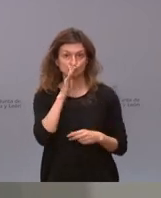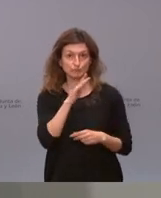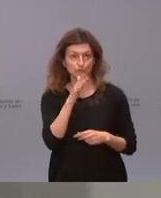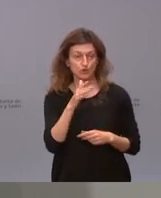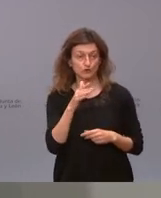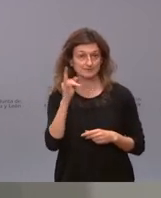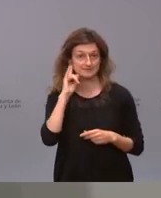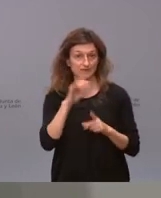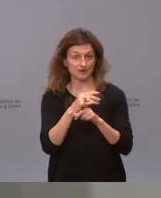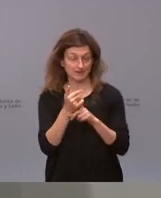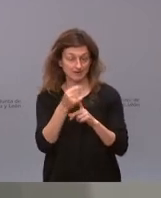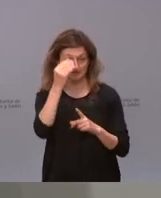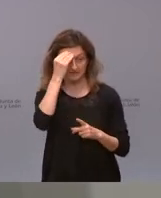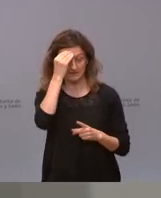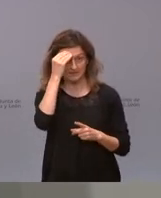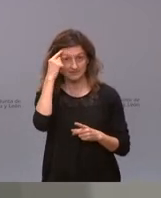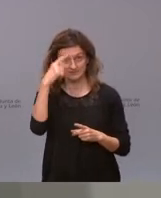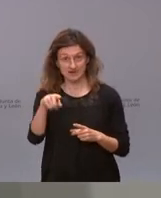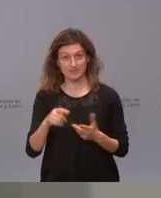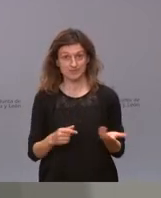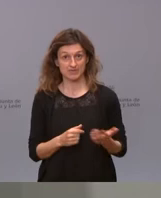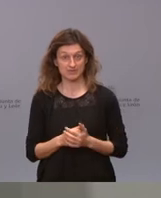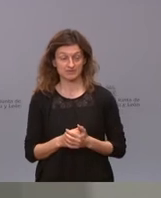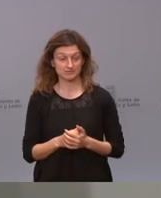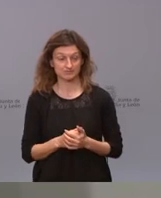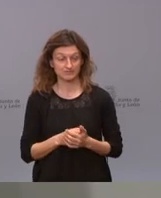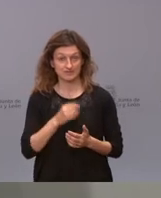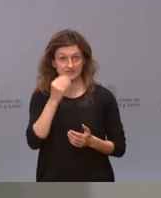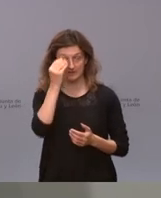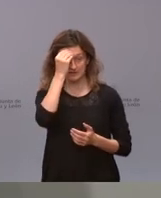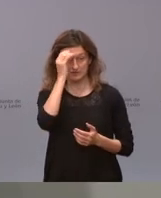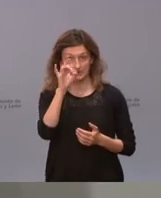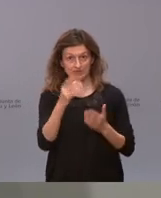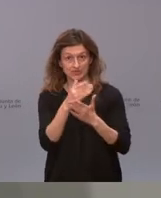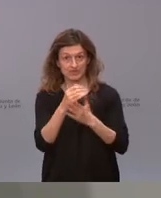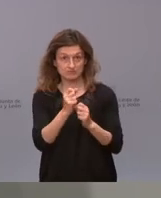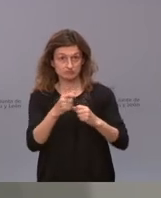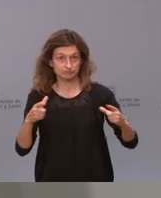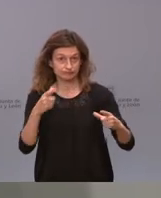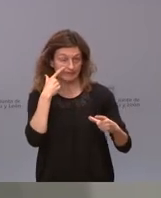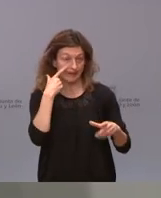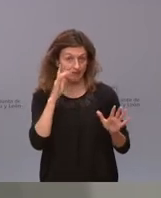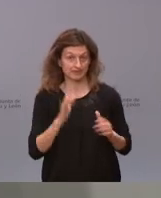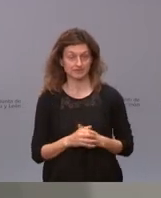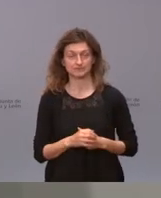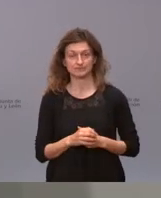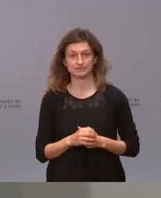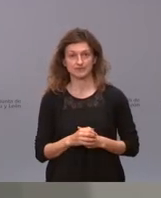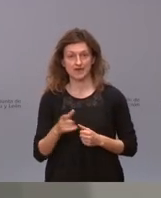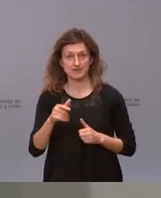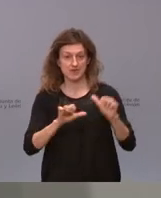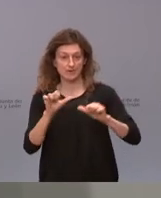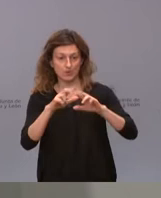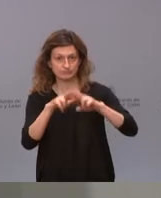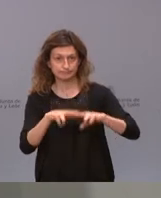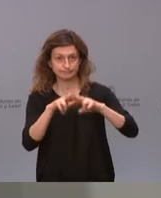supresión del estado de alarma empieza a verse, como les hemos dicho todas las veces, pasados 15 días y que ese será el momento de reevaluar o no